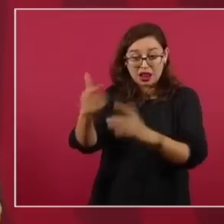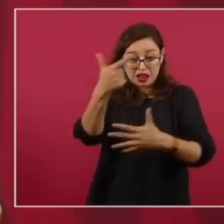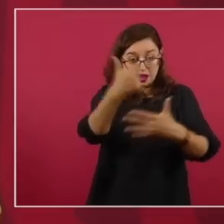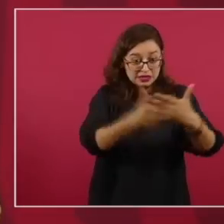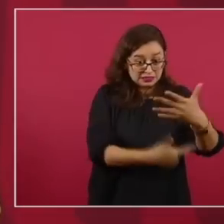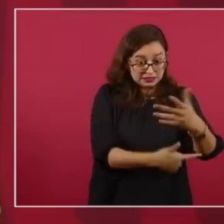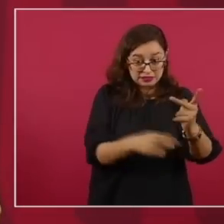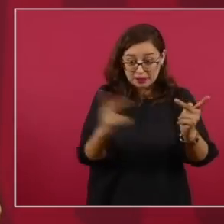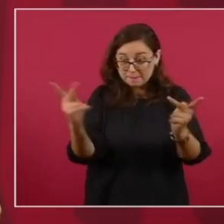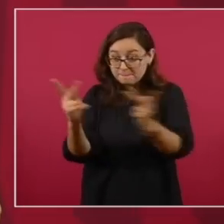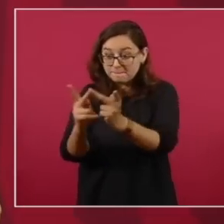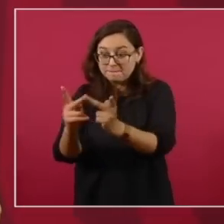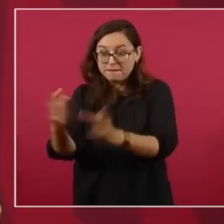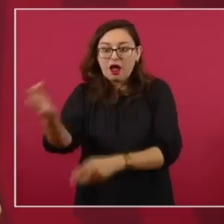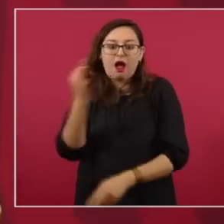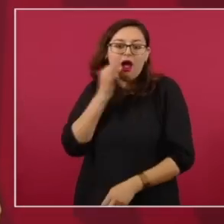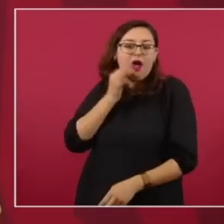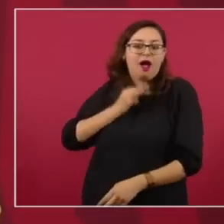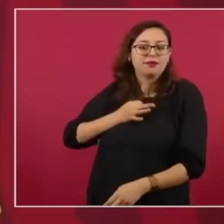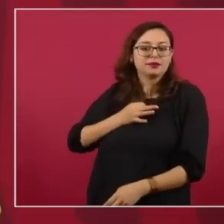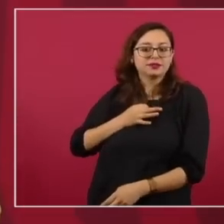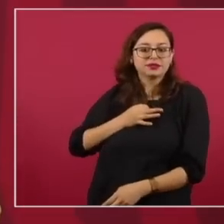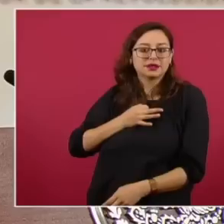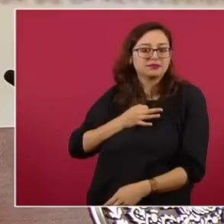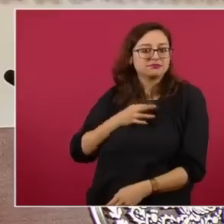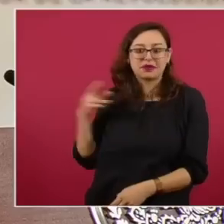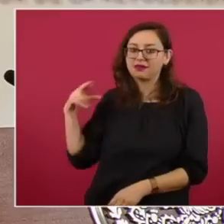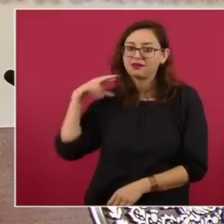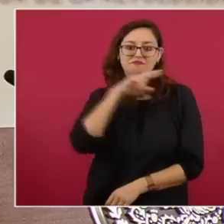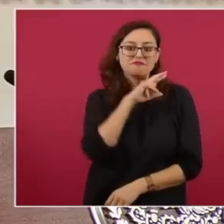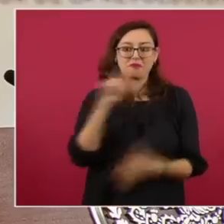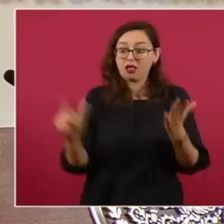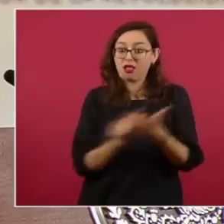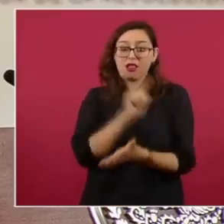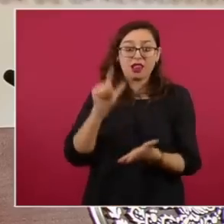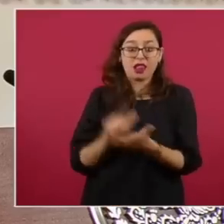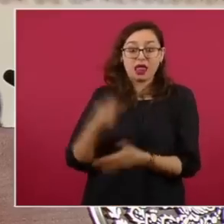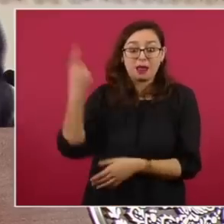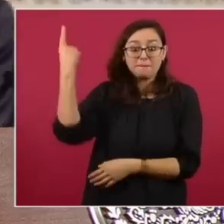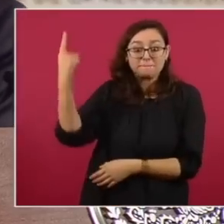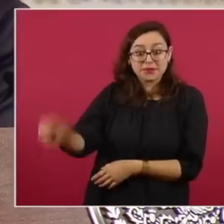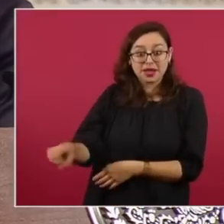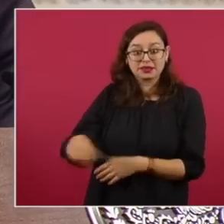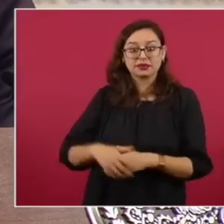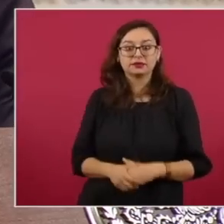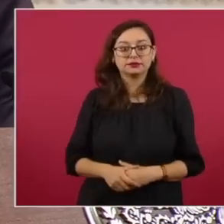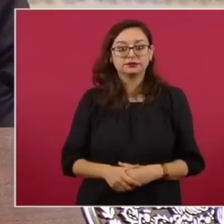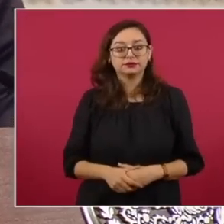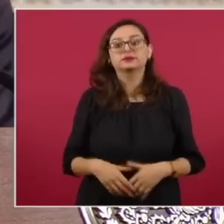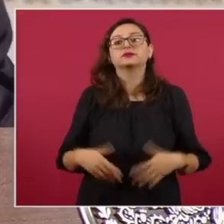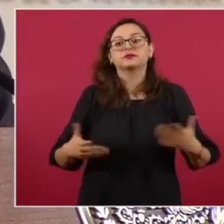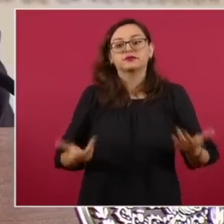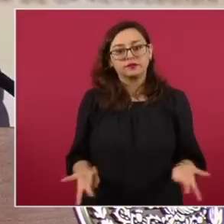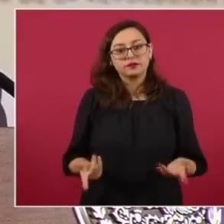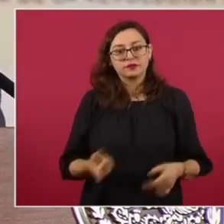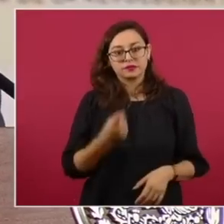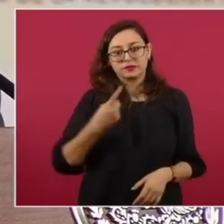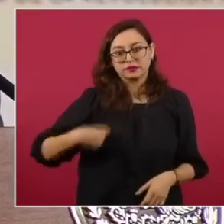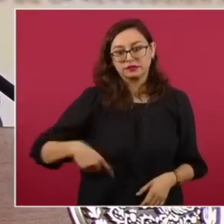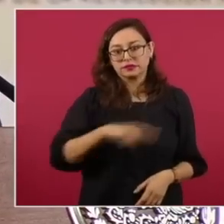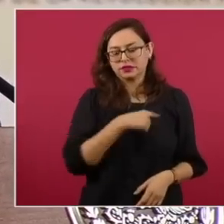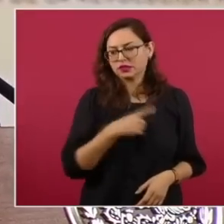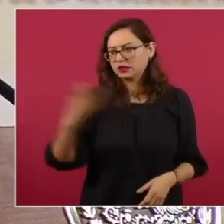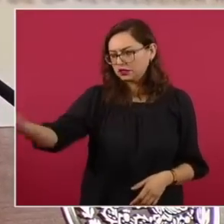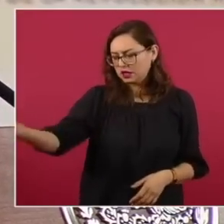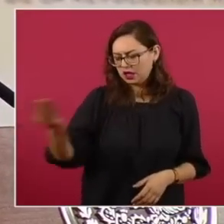unidad de inteligencia financiera? Lo analiza en un determinado contexto dentro del cual se ha